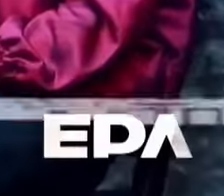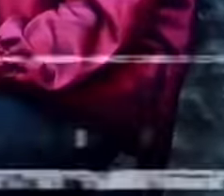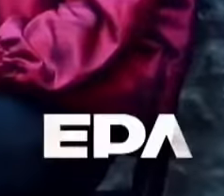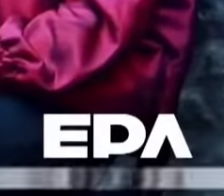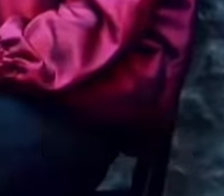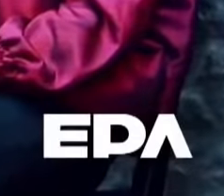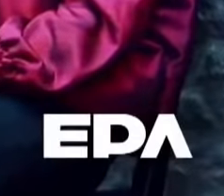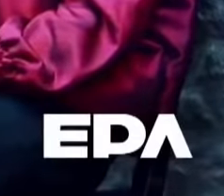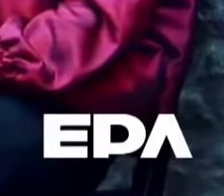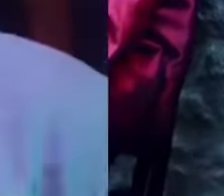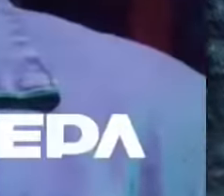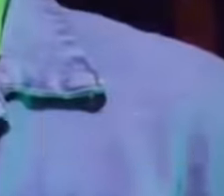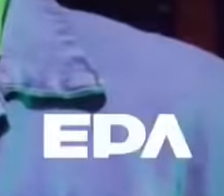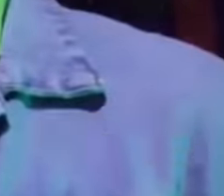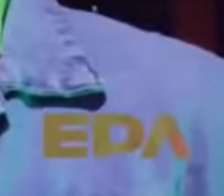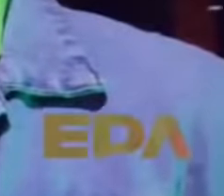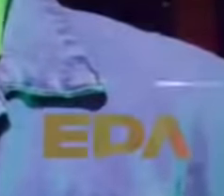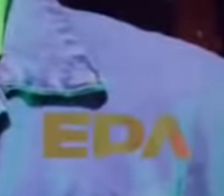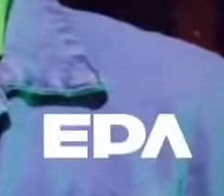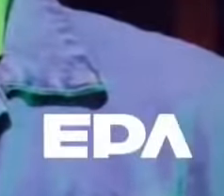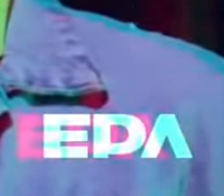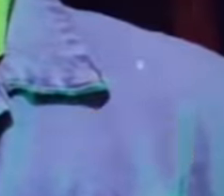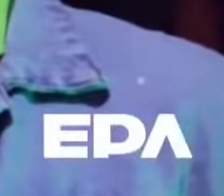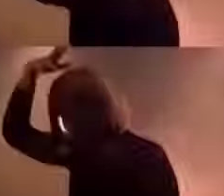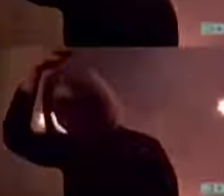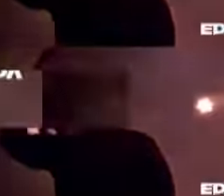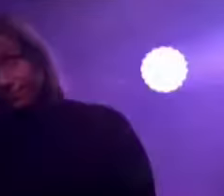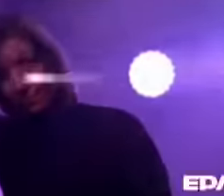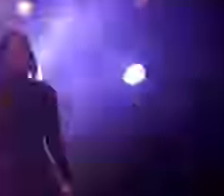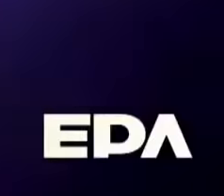Llega el fin de semana y no sabes qué hacer.